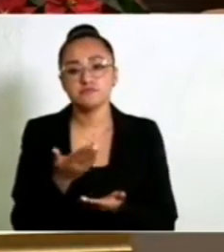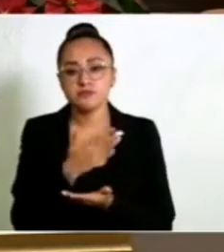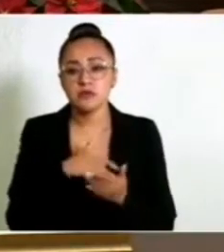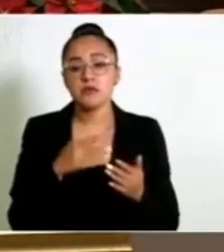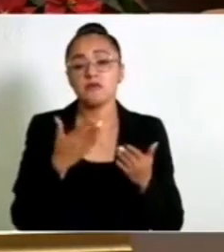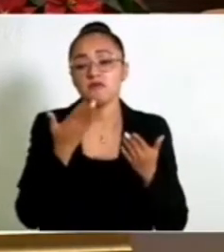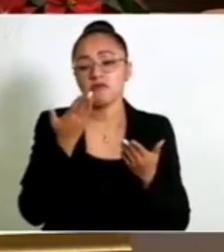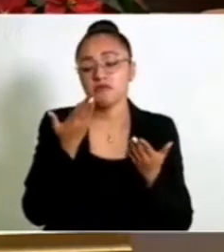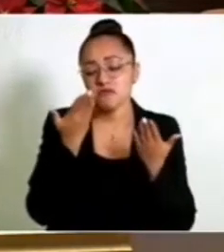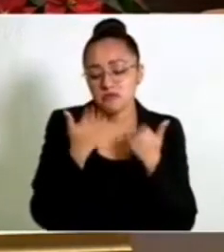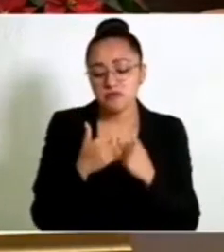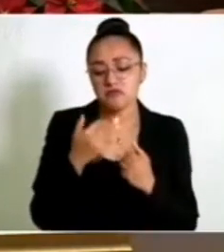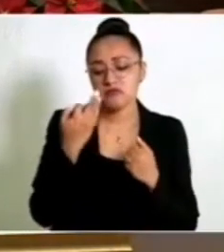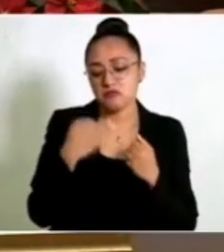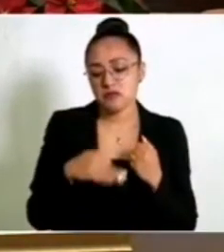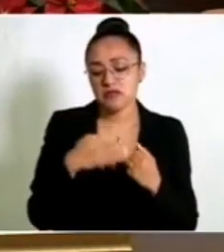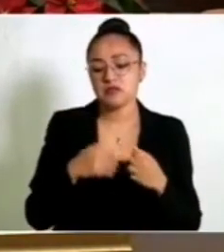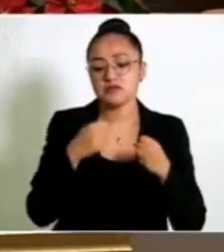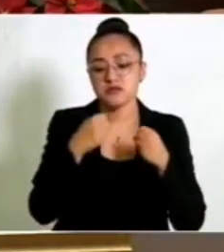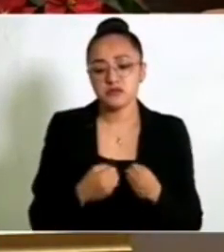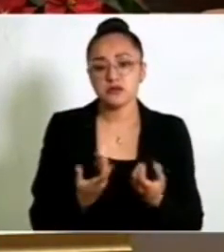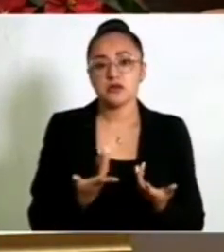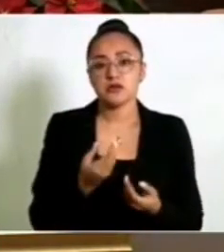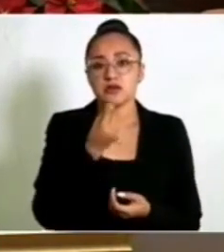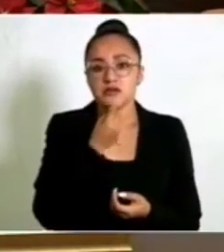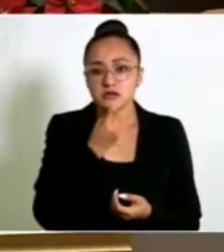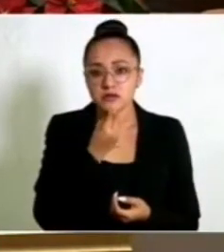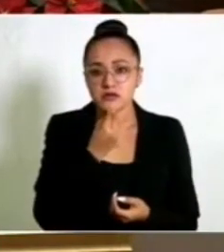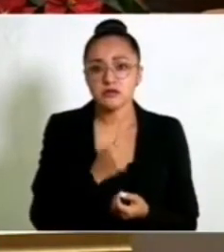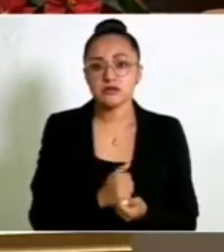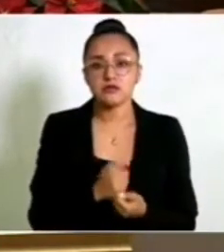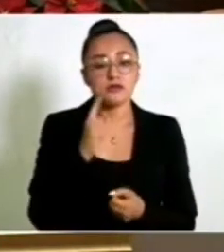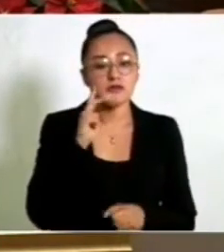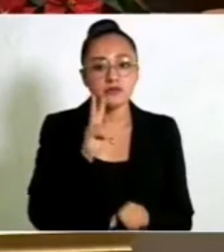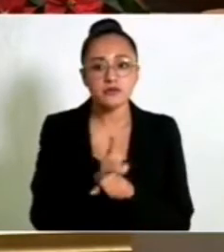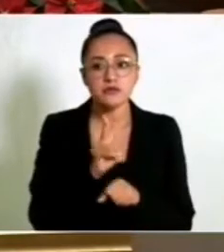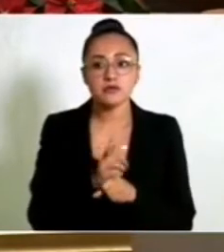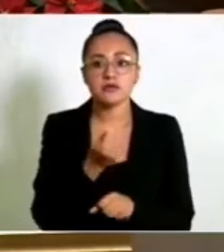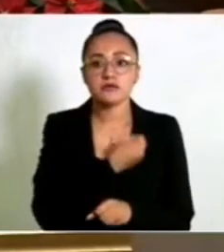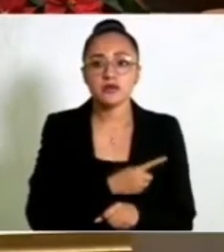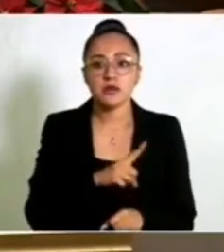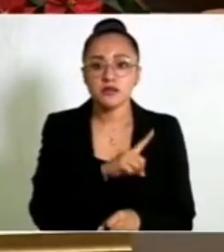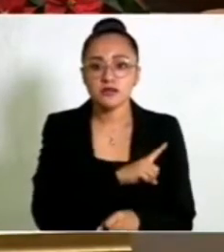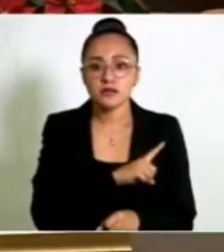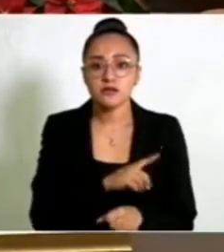seguridad, de alimentación, de vigilancia, salud,